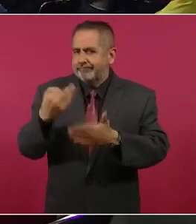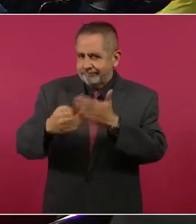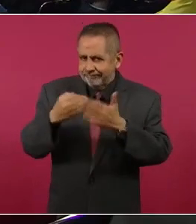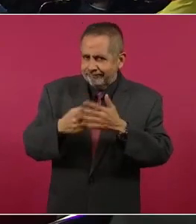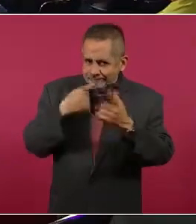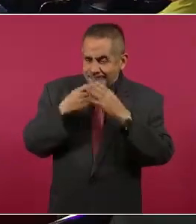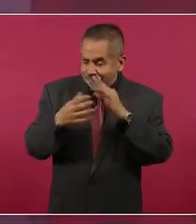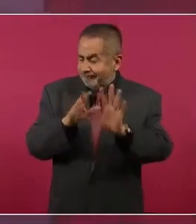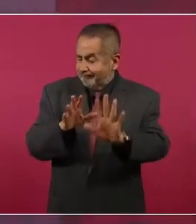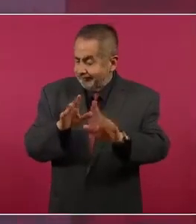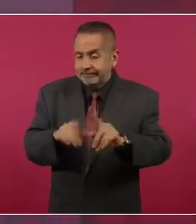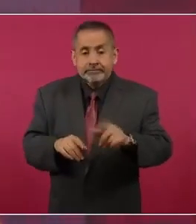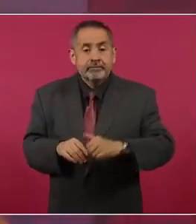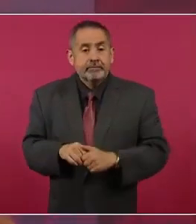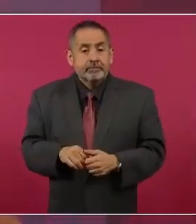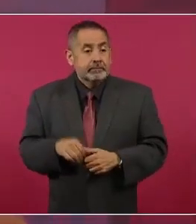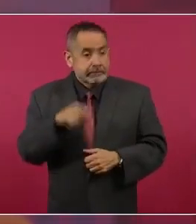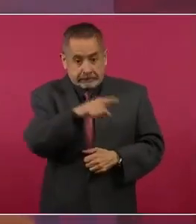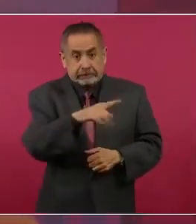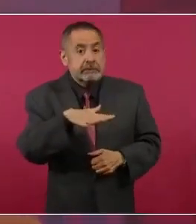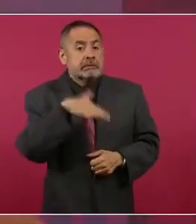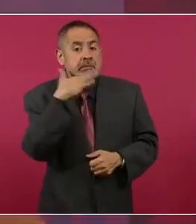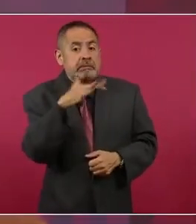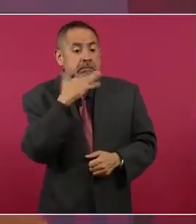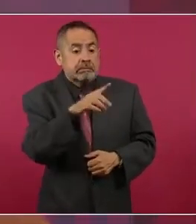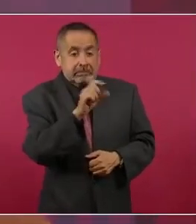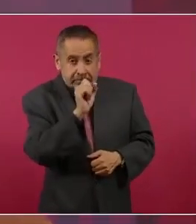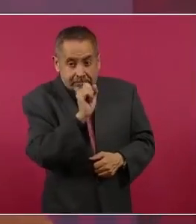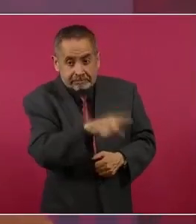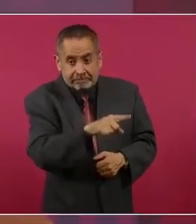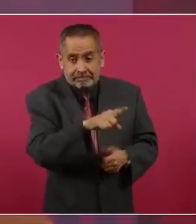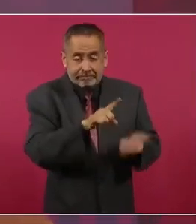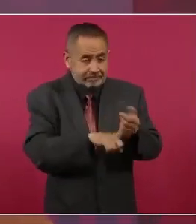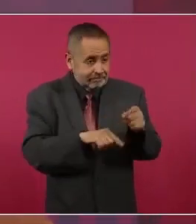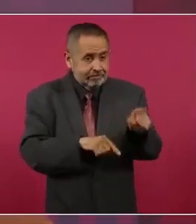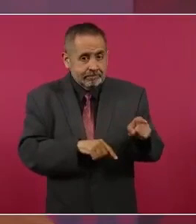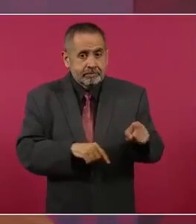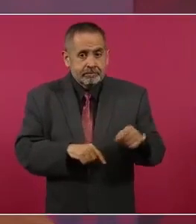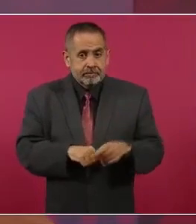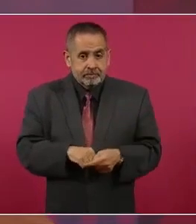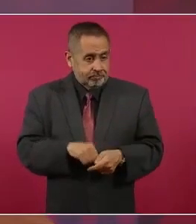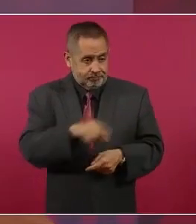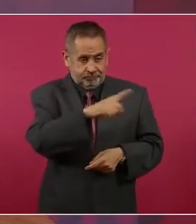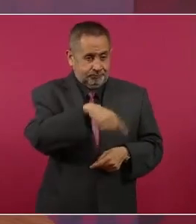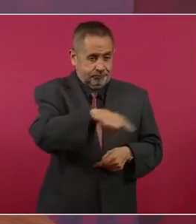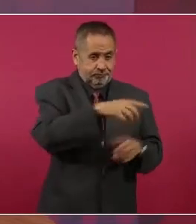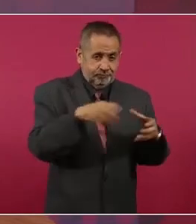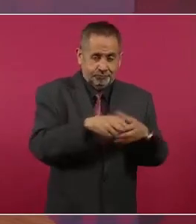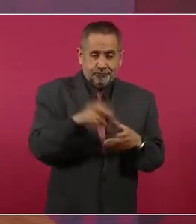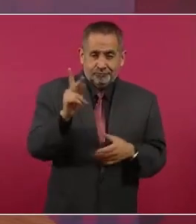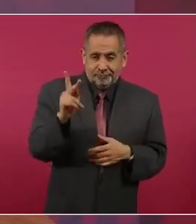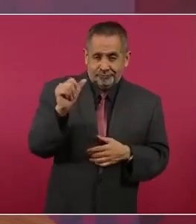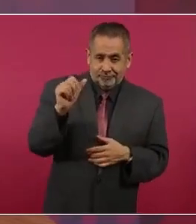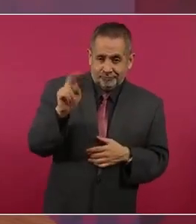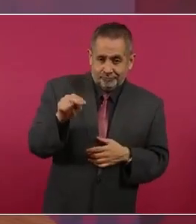pendiente. Por corrupción de los panistas,